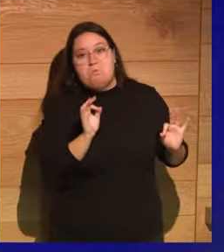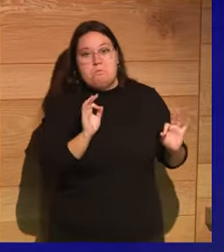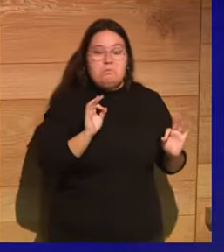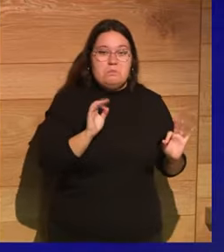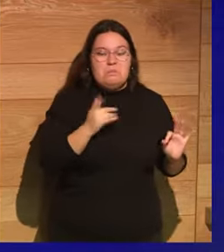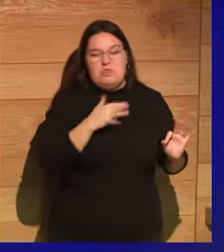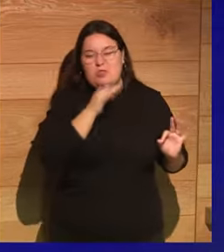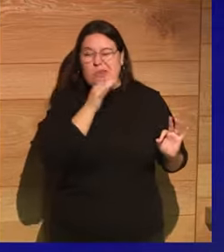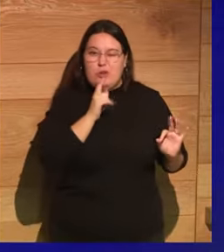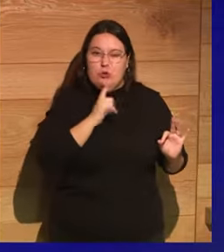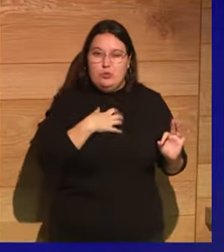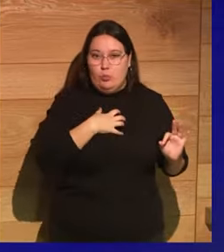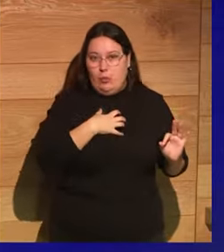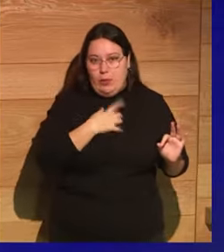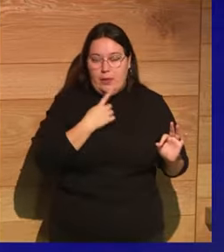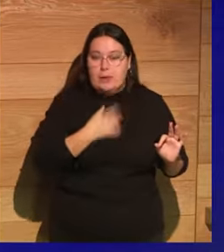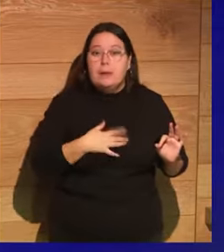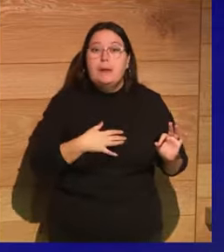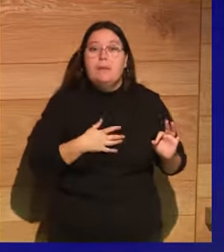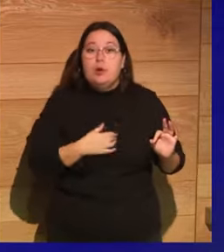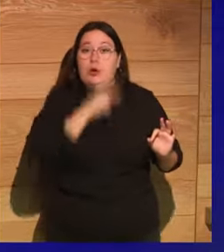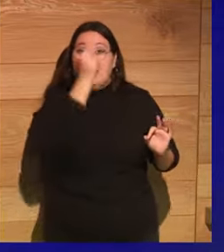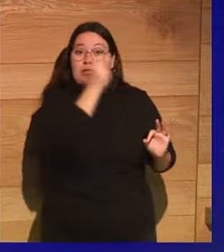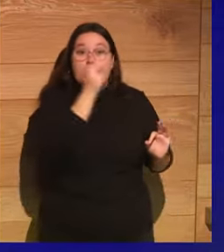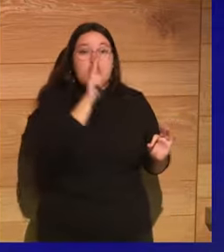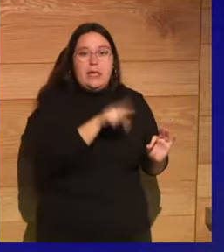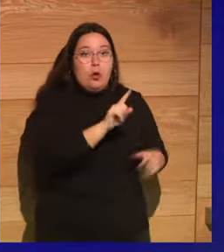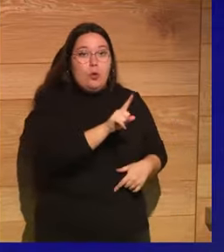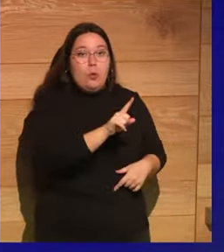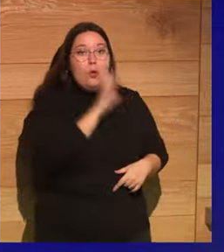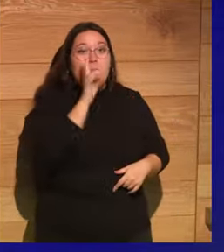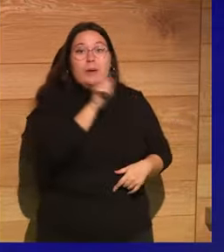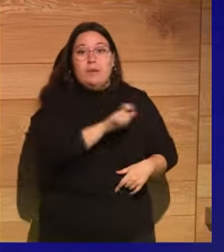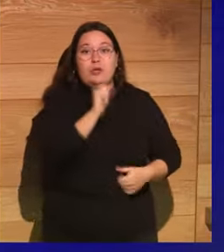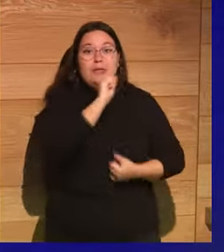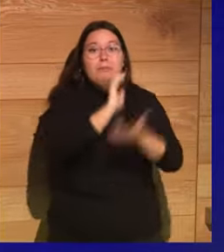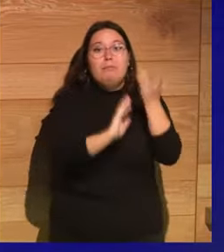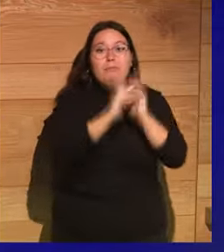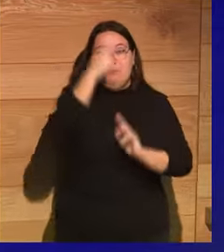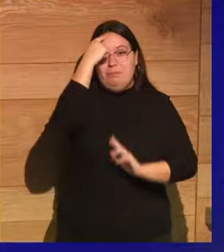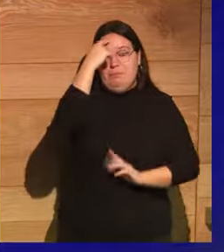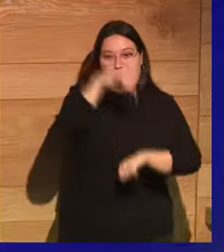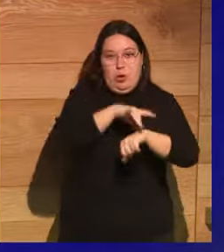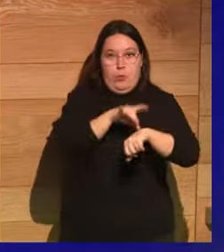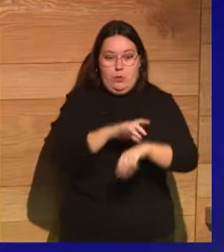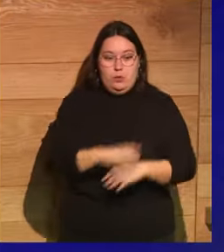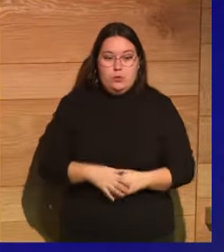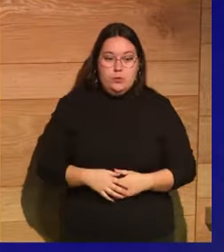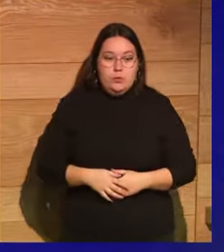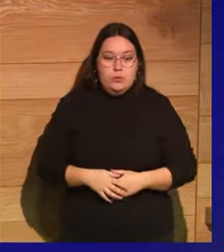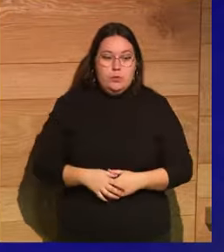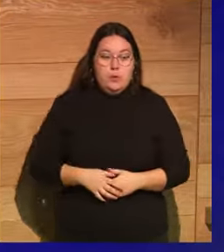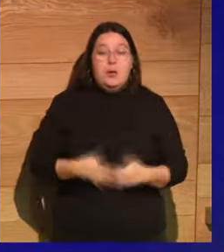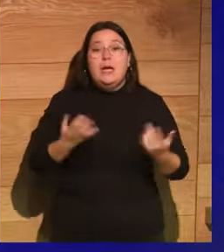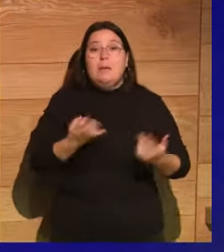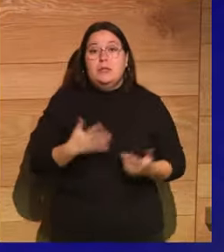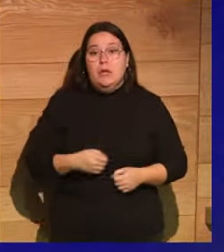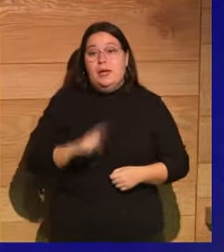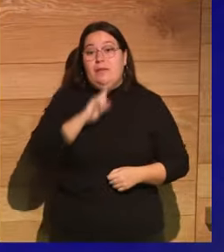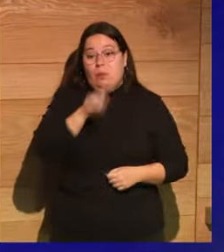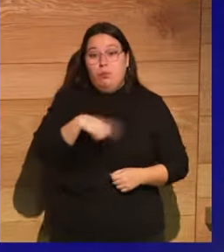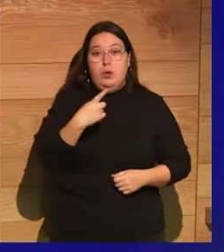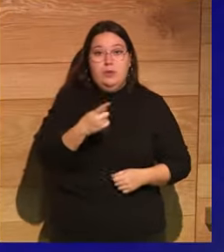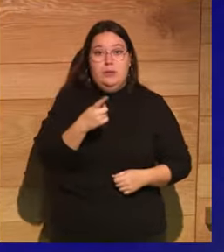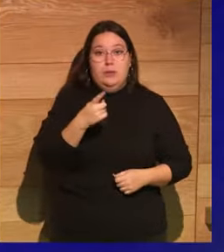pasa? Que esto no lo hicieron por ser cristianos, lo hicieron porque eran pirómanos, se suponía que eran pirómanos. Lo que pasa es que la propaganda cristiana